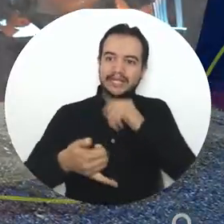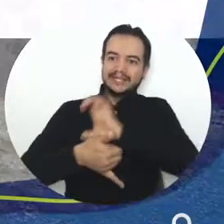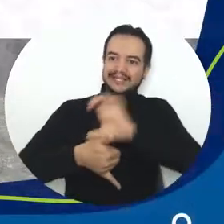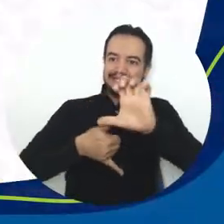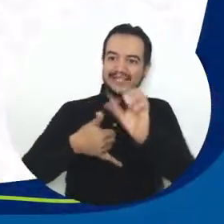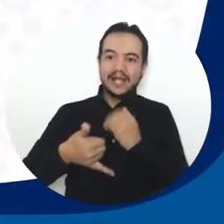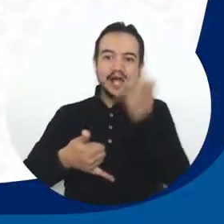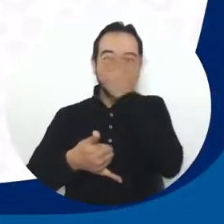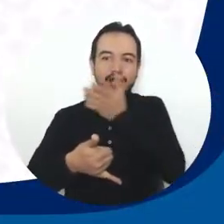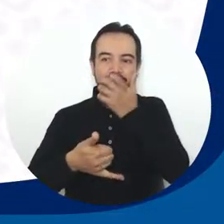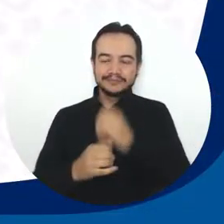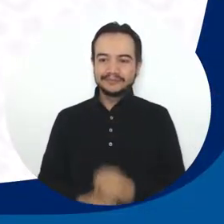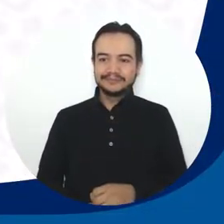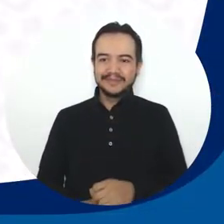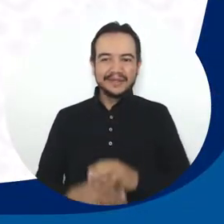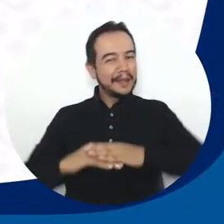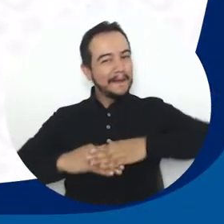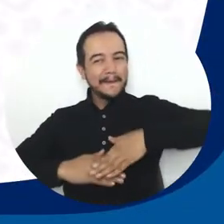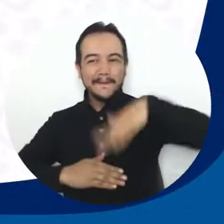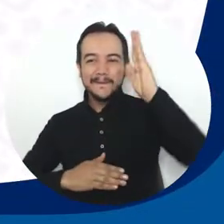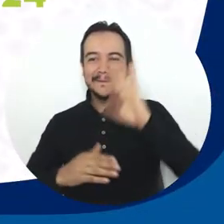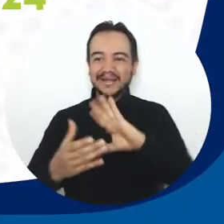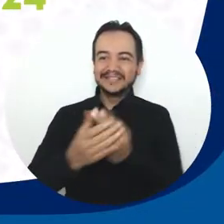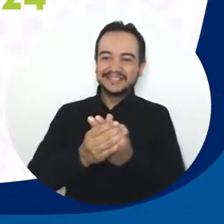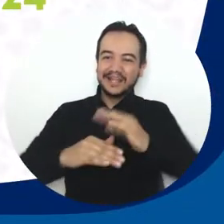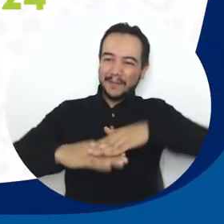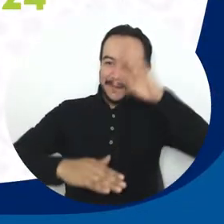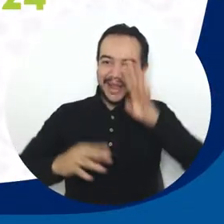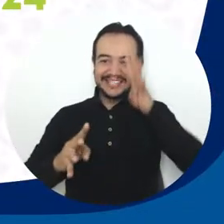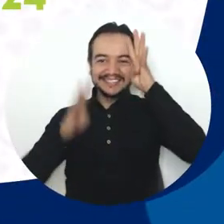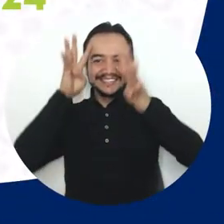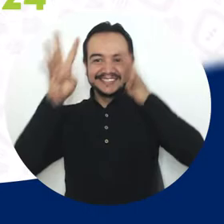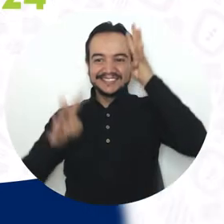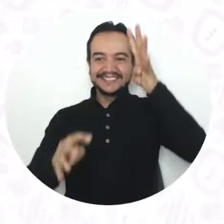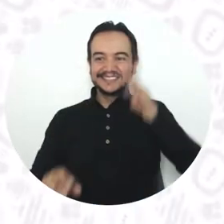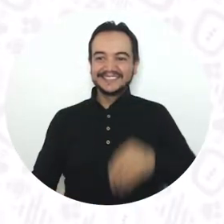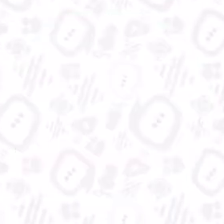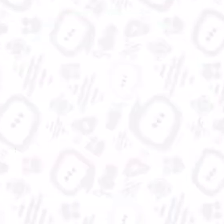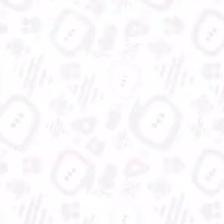Aún más excelente e innovadora.